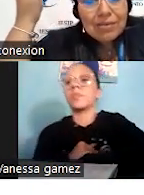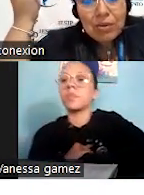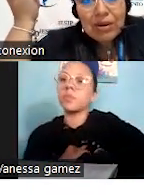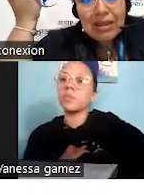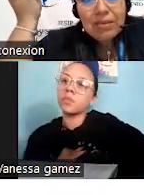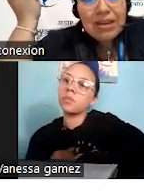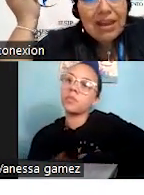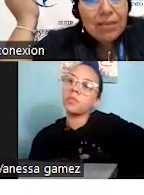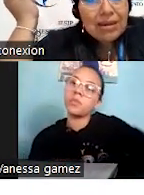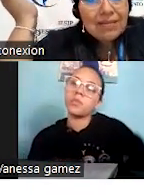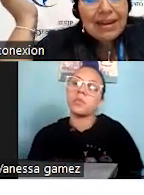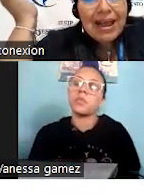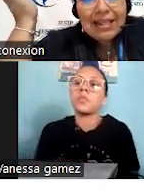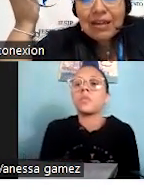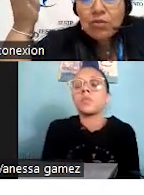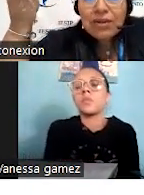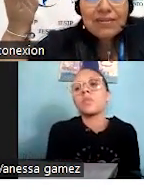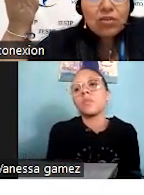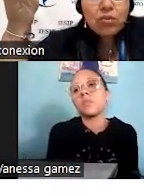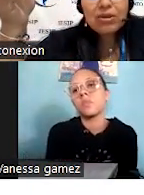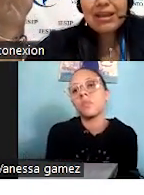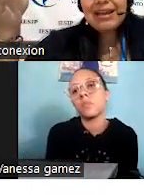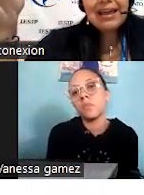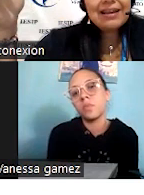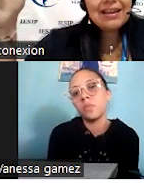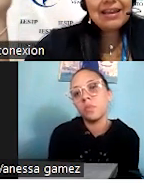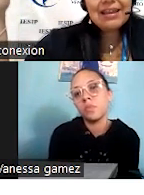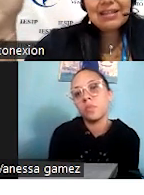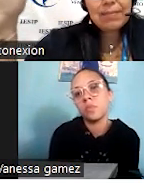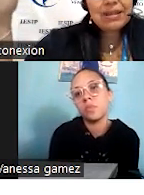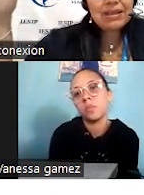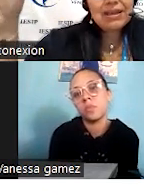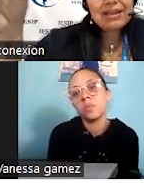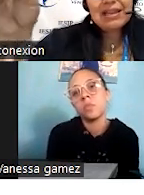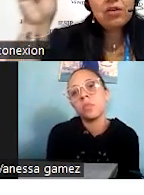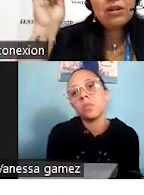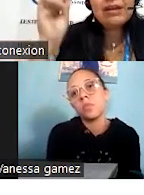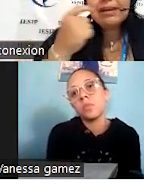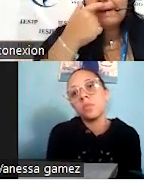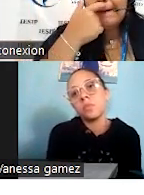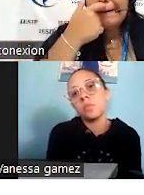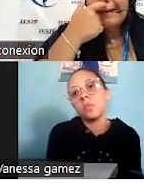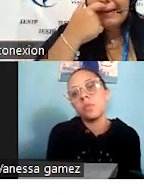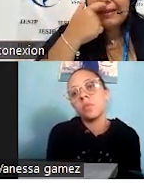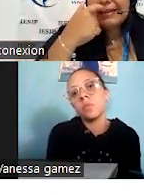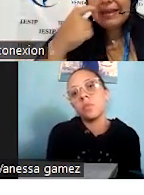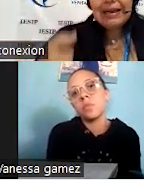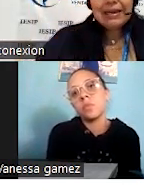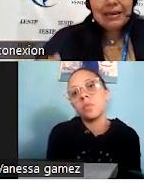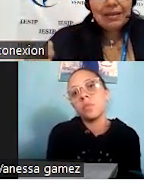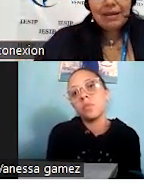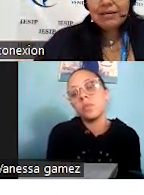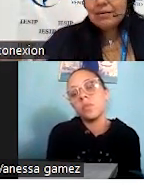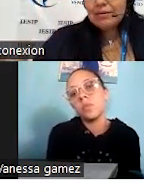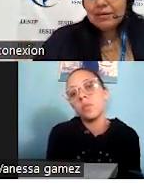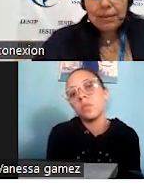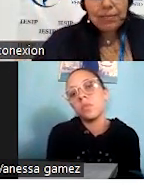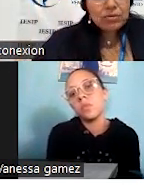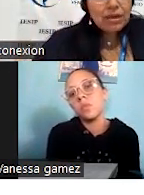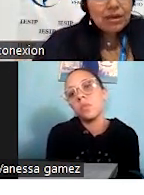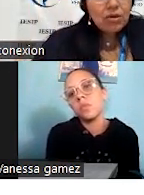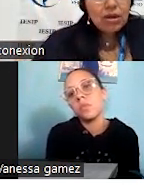es, aunque debería parecer alta, no es tanto, porque cada quien es independiente allí la aerolínea, este se encarga de